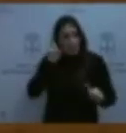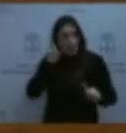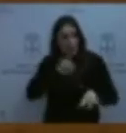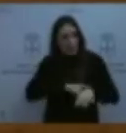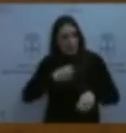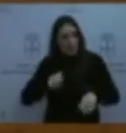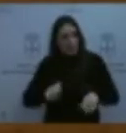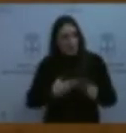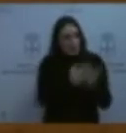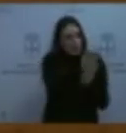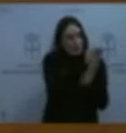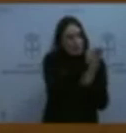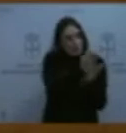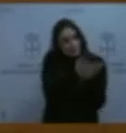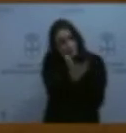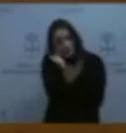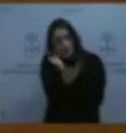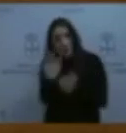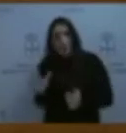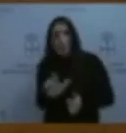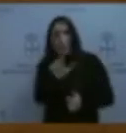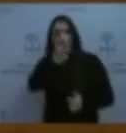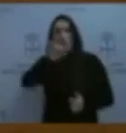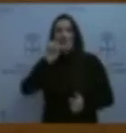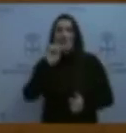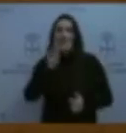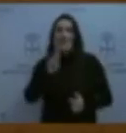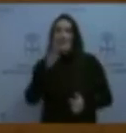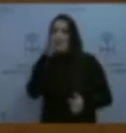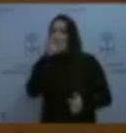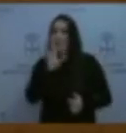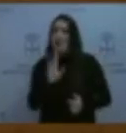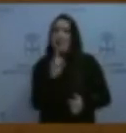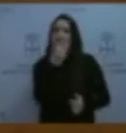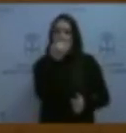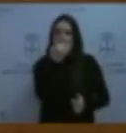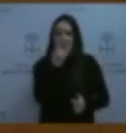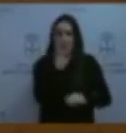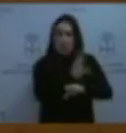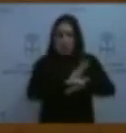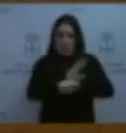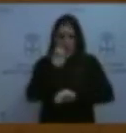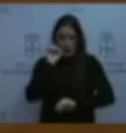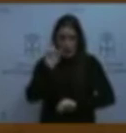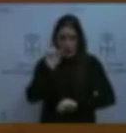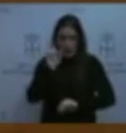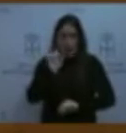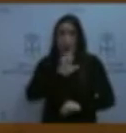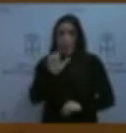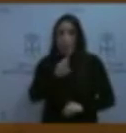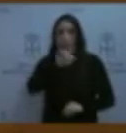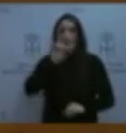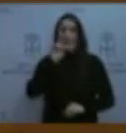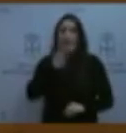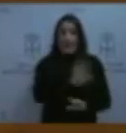es, insisto, en julio de 2013 poner la primera denuncia en la Consejería de Educación. Desde julio de 2013 hasta